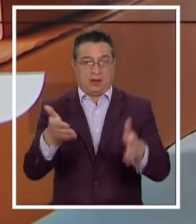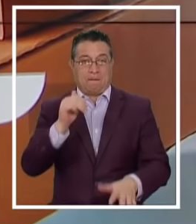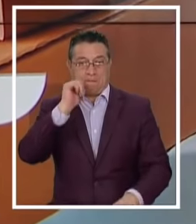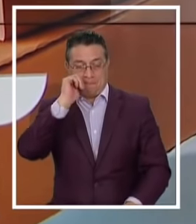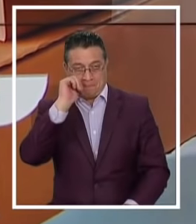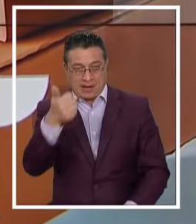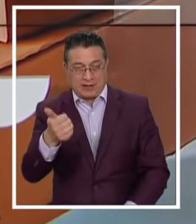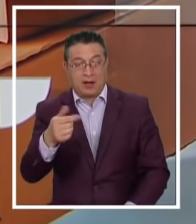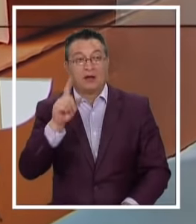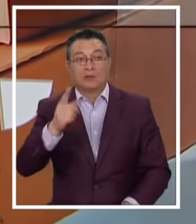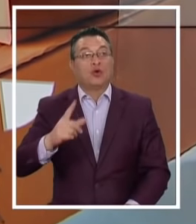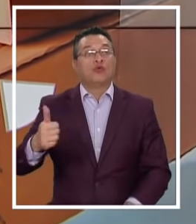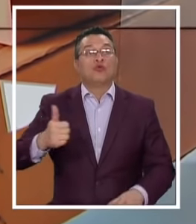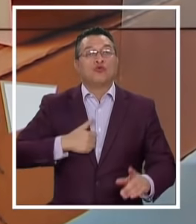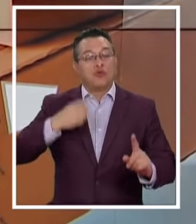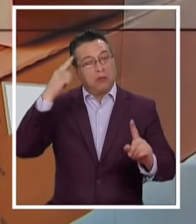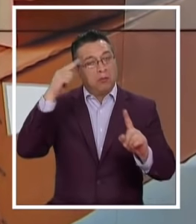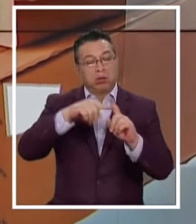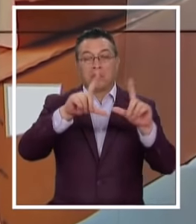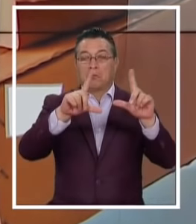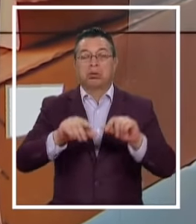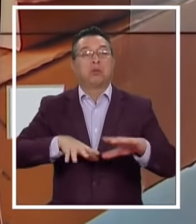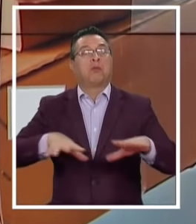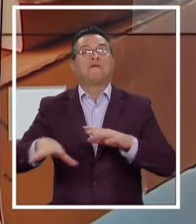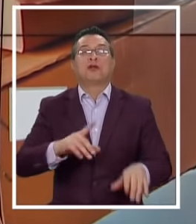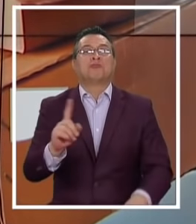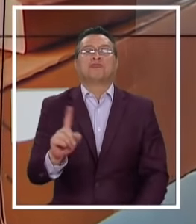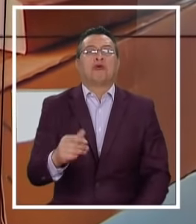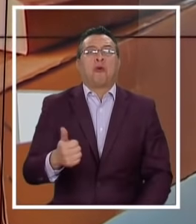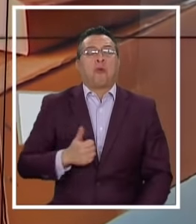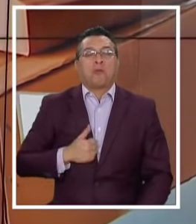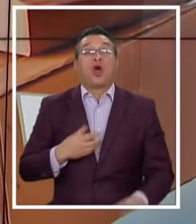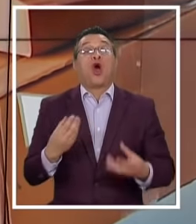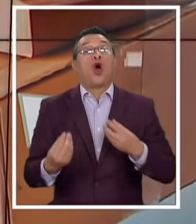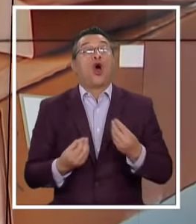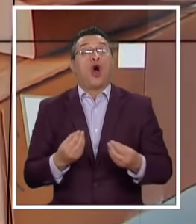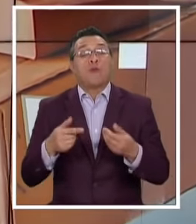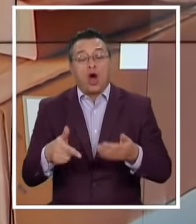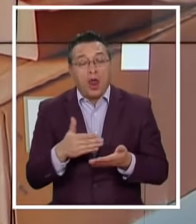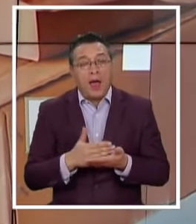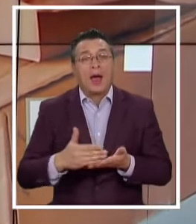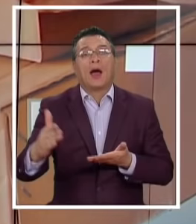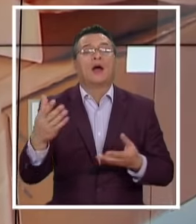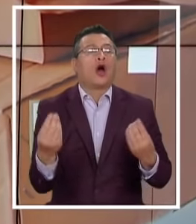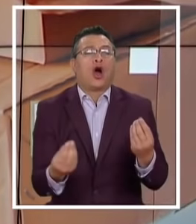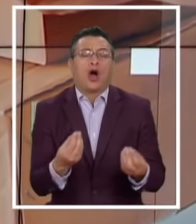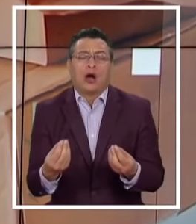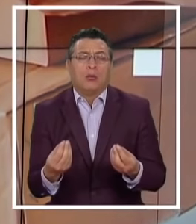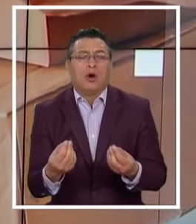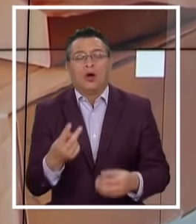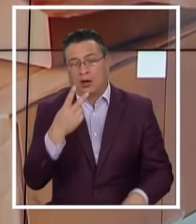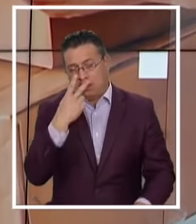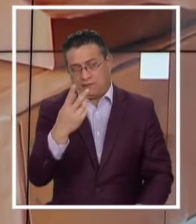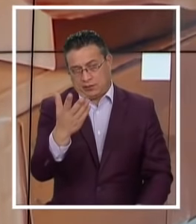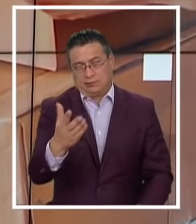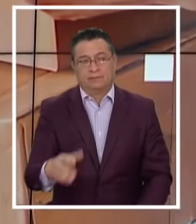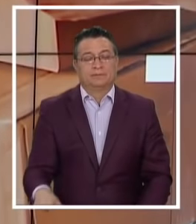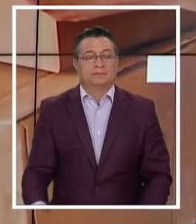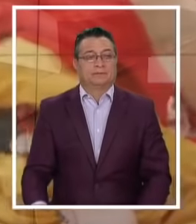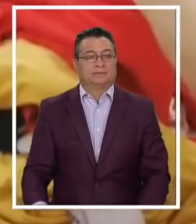Aseguran No cumplió El objetivo De disminuir La movilidad ¿Cómo va a funcionar El comercio Desde ahora? Los detalles En el siguiente informe